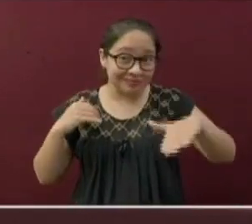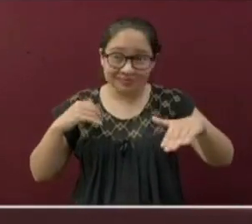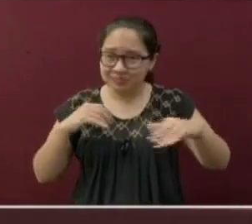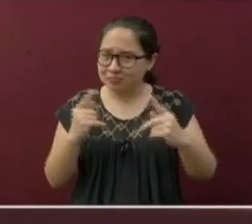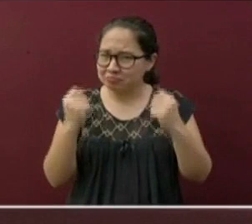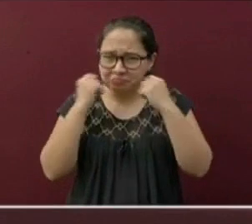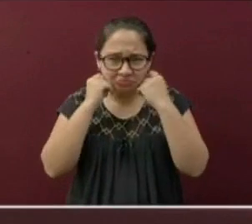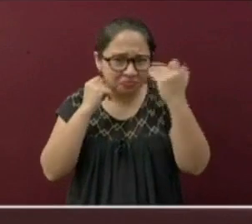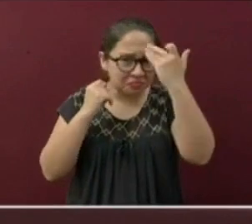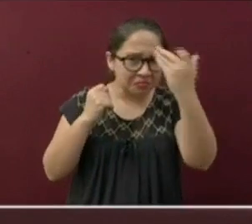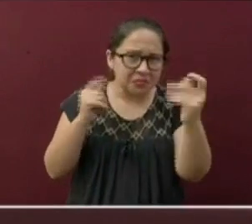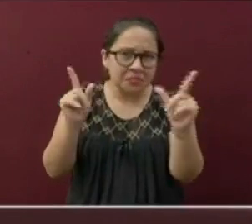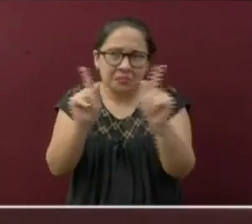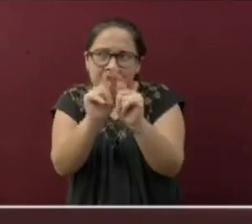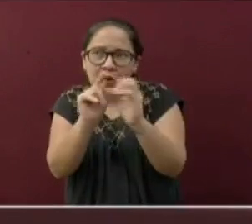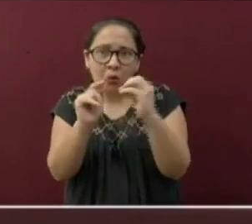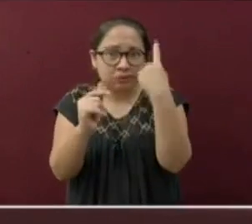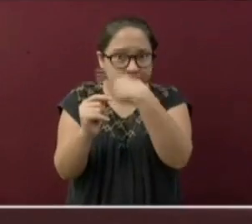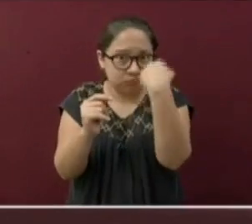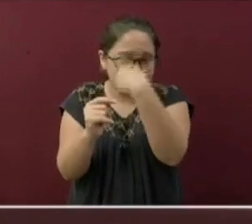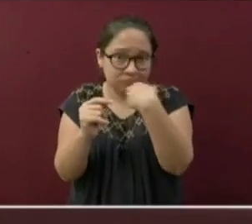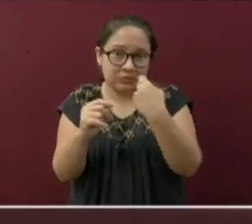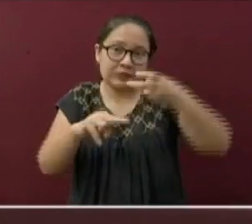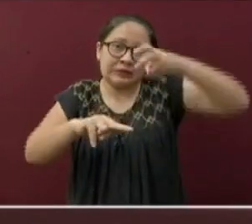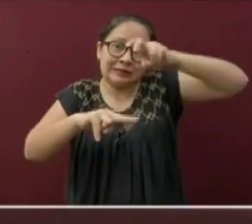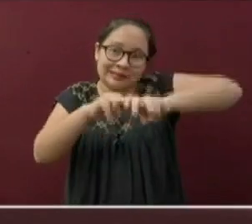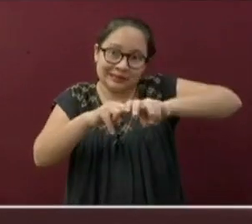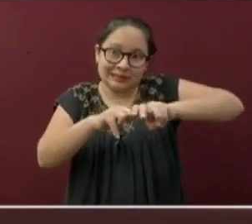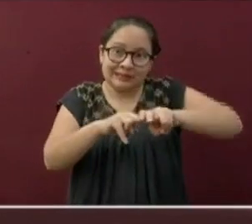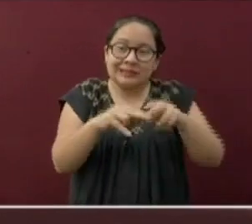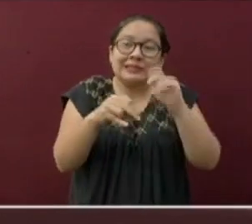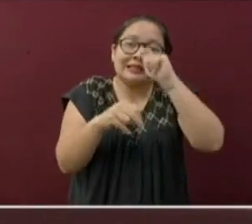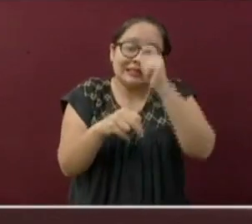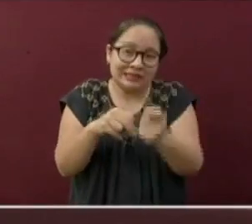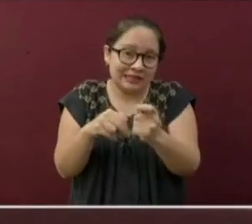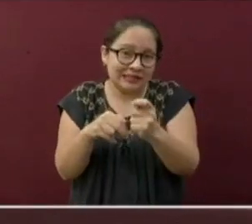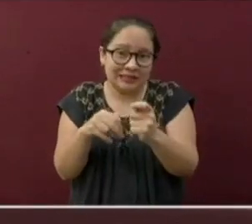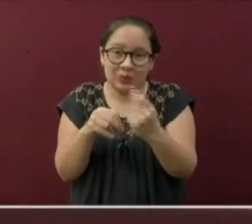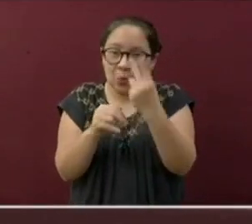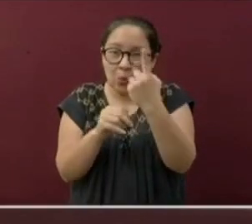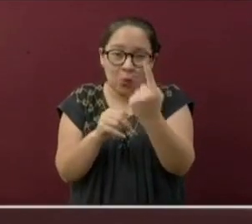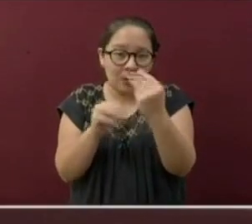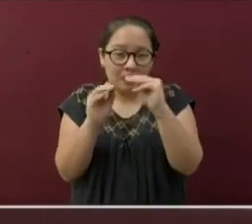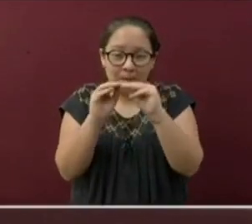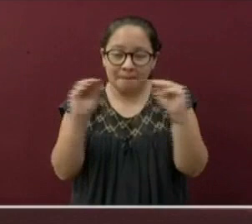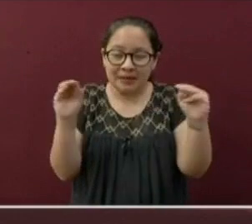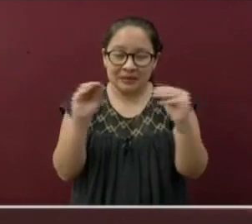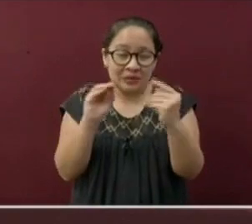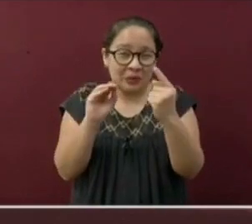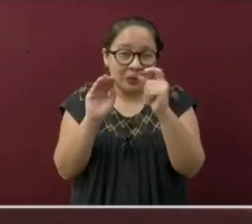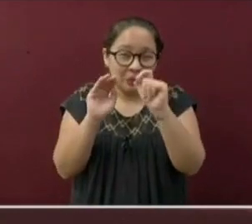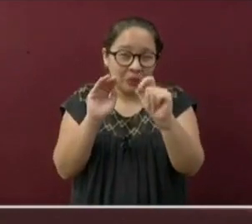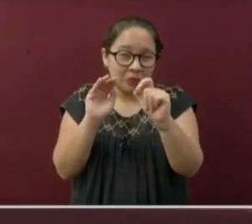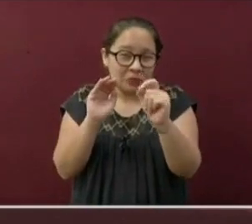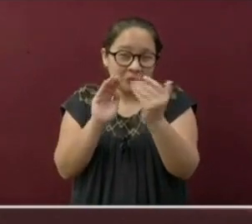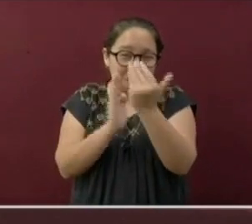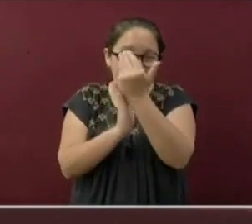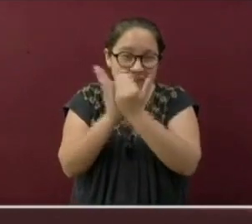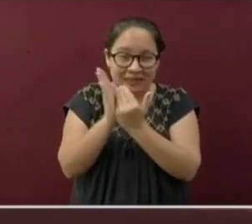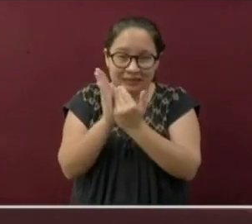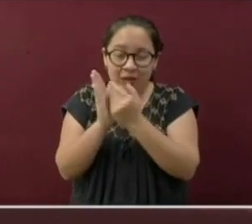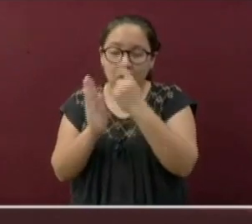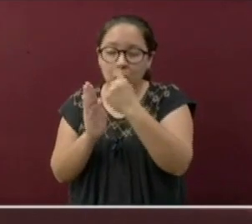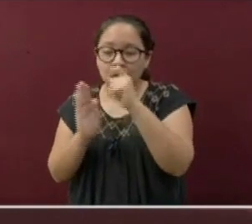periodo de tiempo puede conllevar estar sentado a una distancia de menos de metro y medio con respecto a los demás